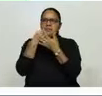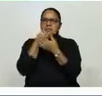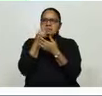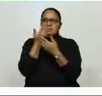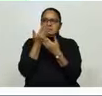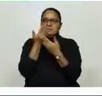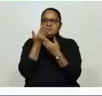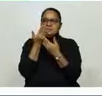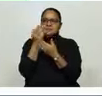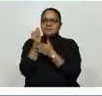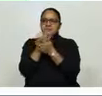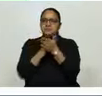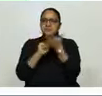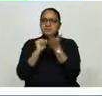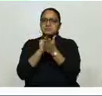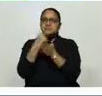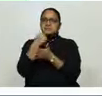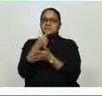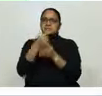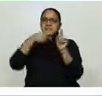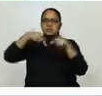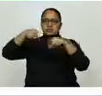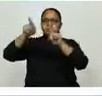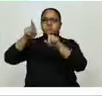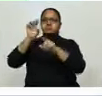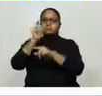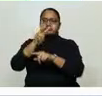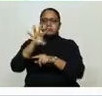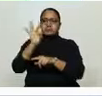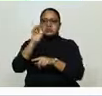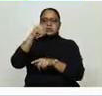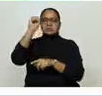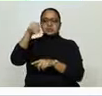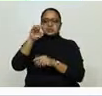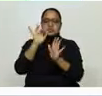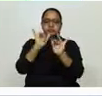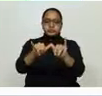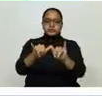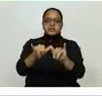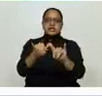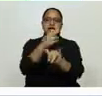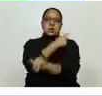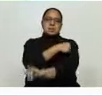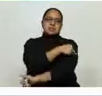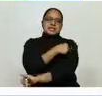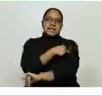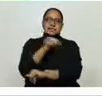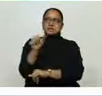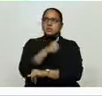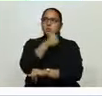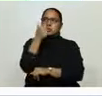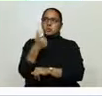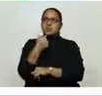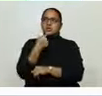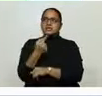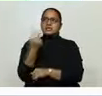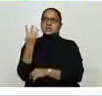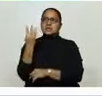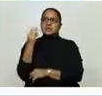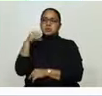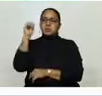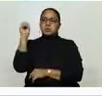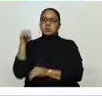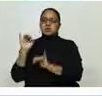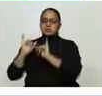algunos se van a tener que ir a un centro de aislamiento, pero algunos que tienen capacidad de, por ejemplo, que tengan un cuarto aparte,